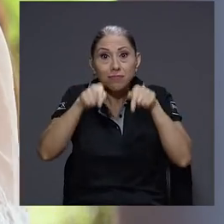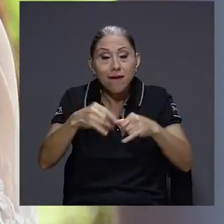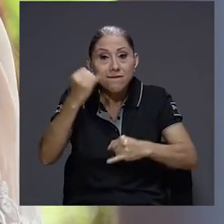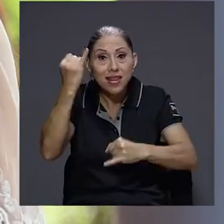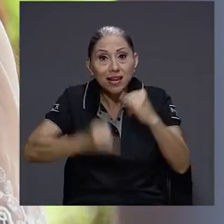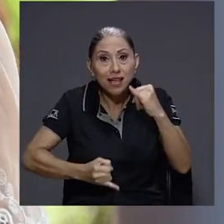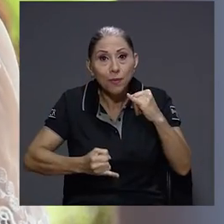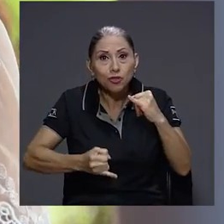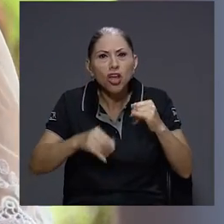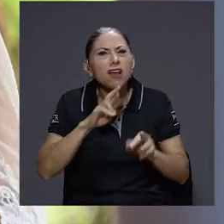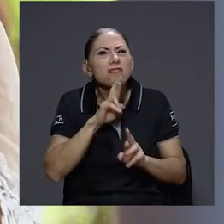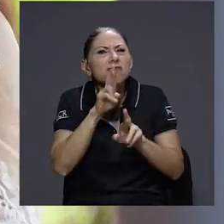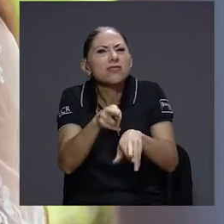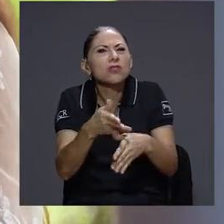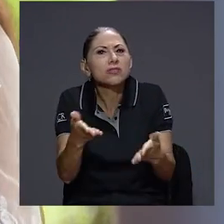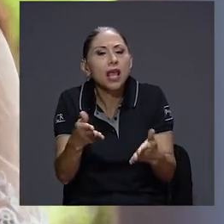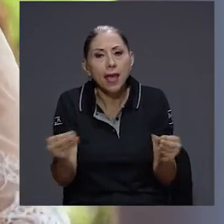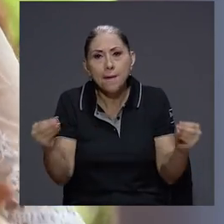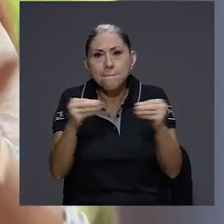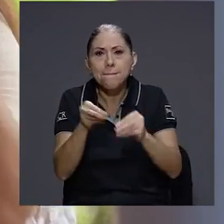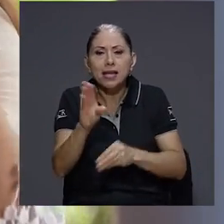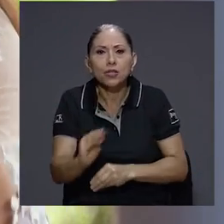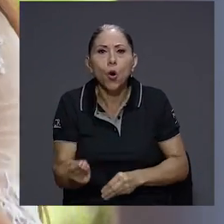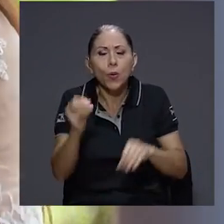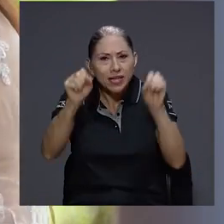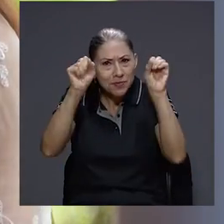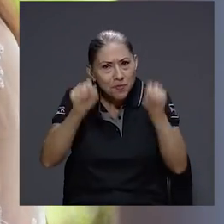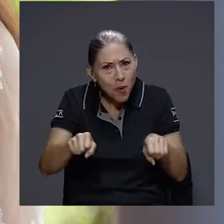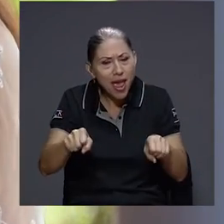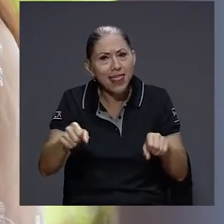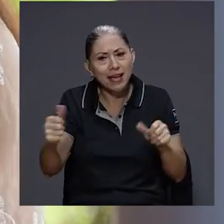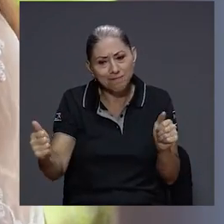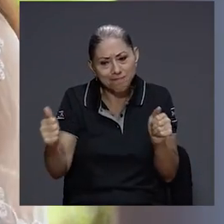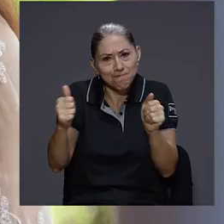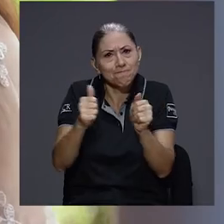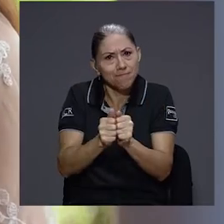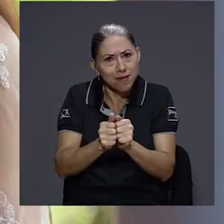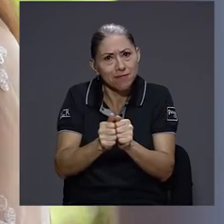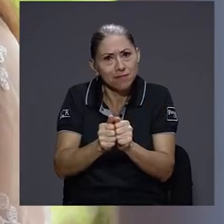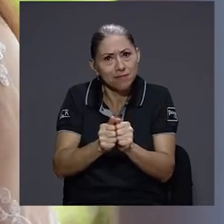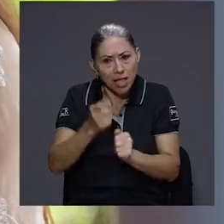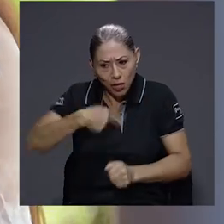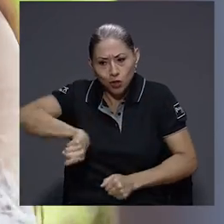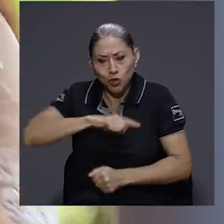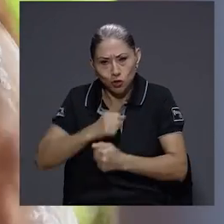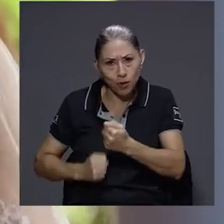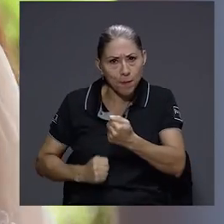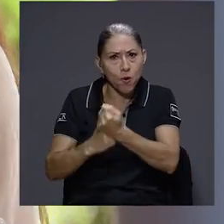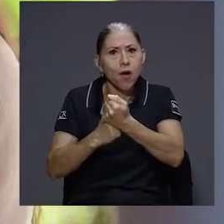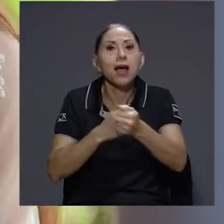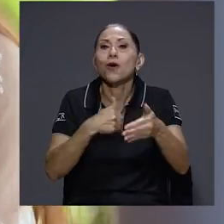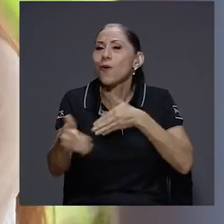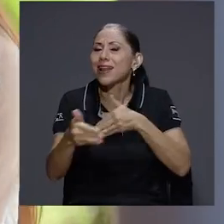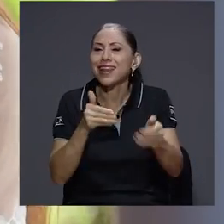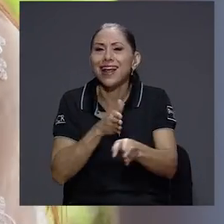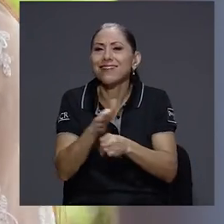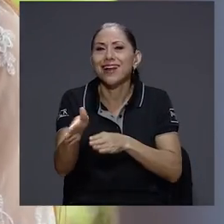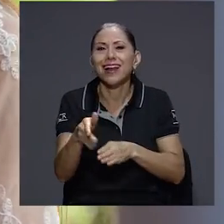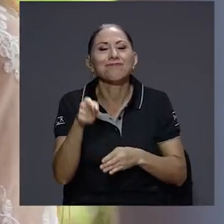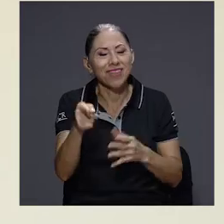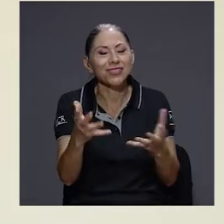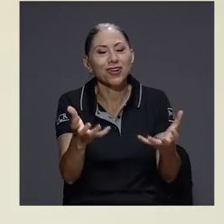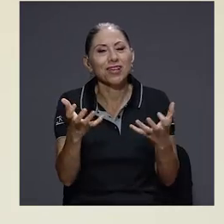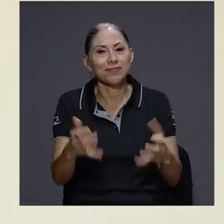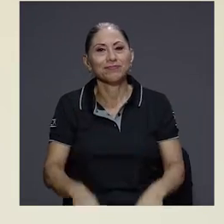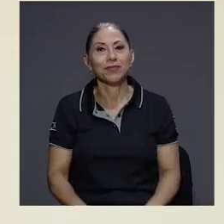los frutos son de que más jóvenes puedan sumarse a esta iniciativa con nuestro apoyo de cualquier carrera. Eso es lo que esperamos hacer.